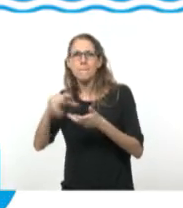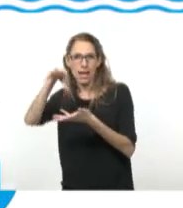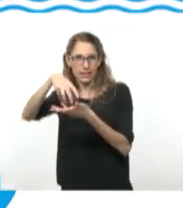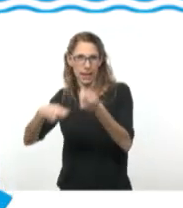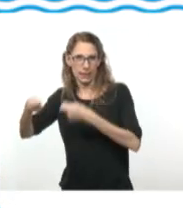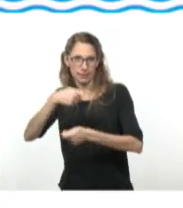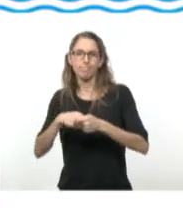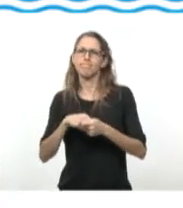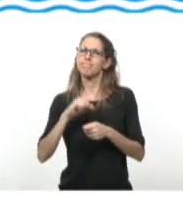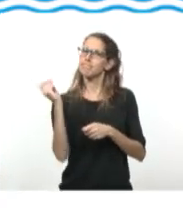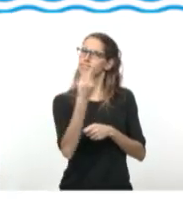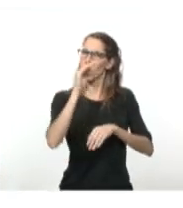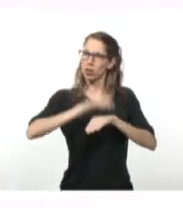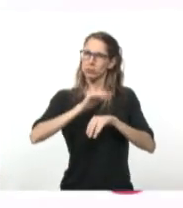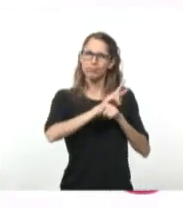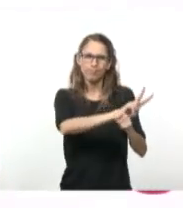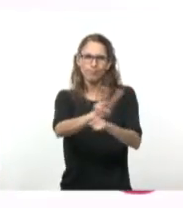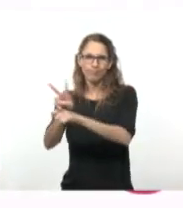Cuidémonos entre todos y todas.